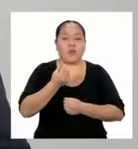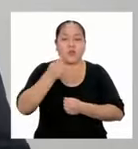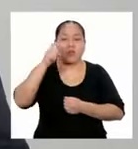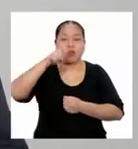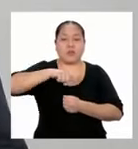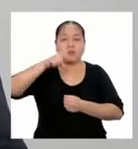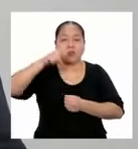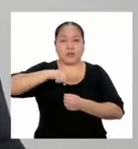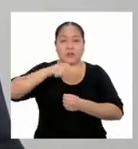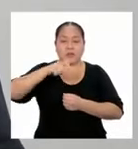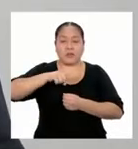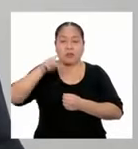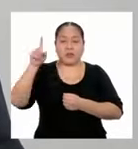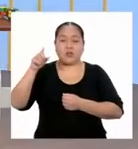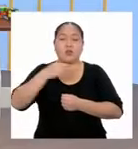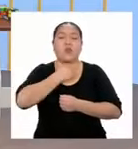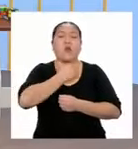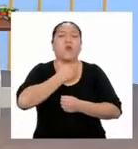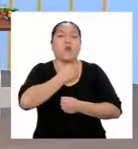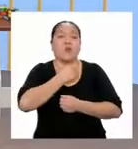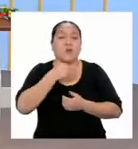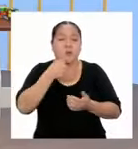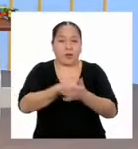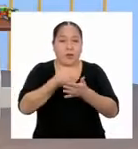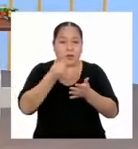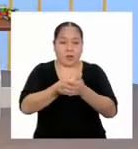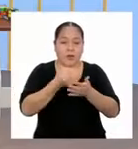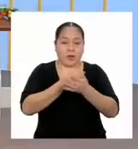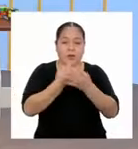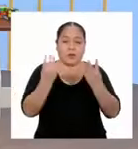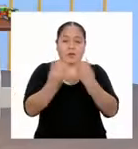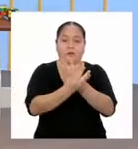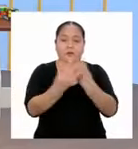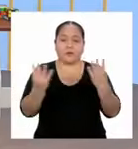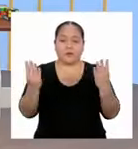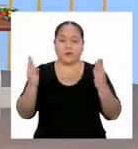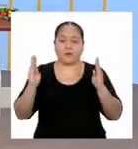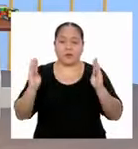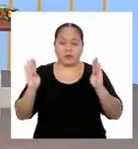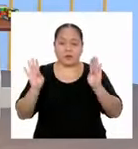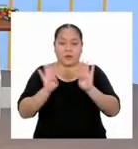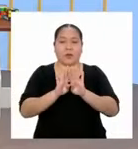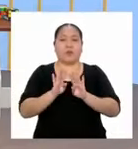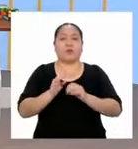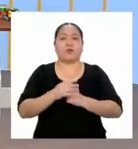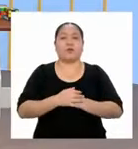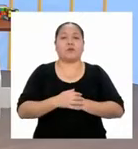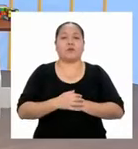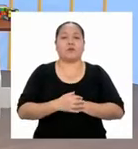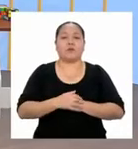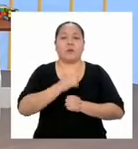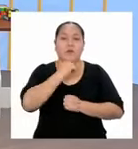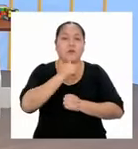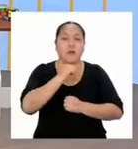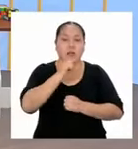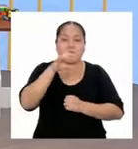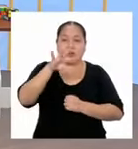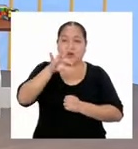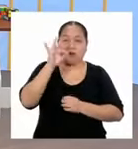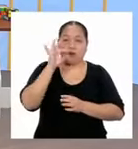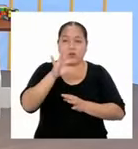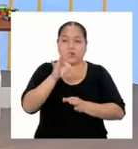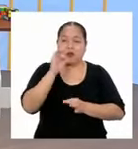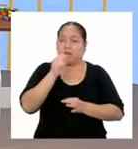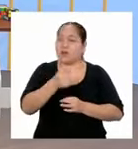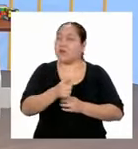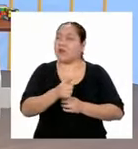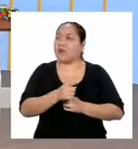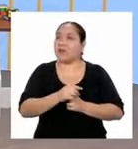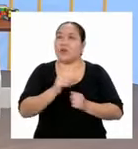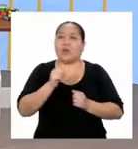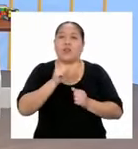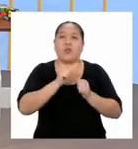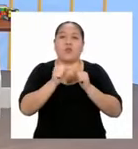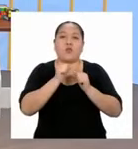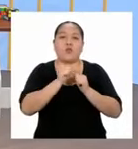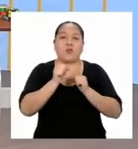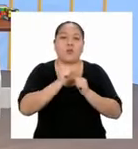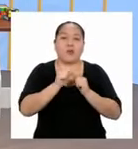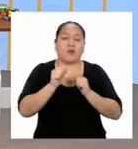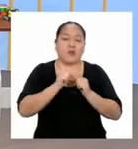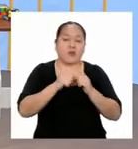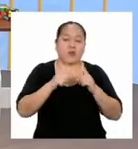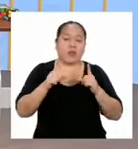pagar el cerco de ladrillos? Mmm, aún me falta encontrar un dato, que sería el número de